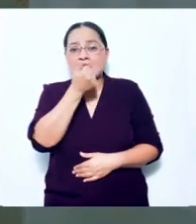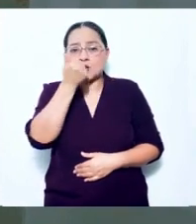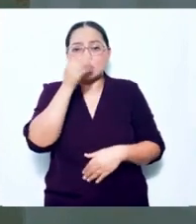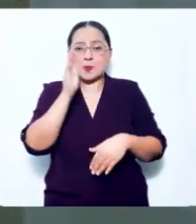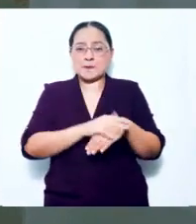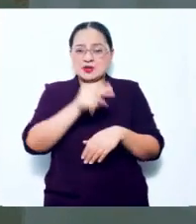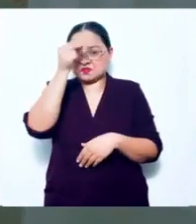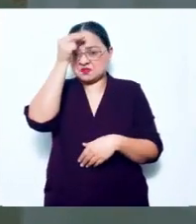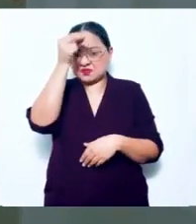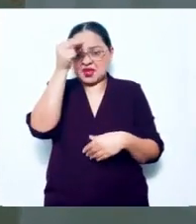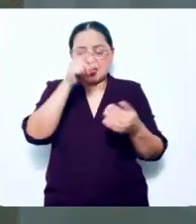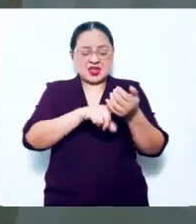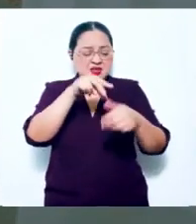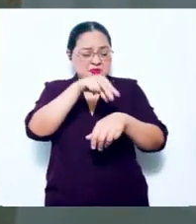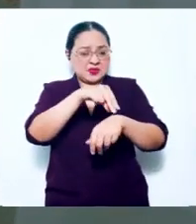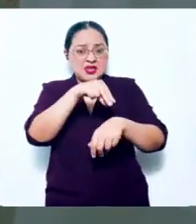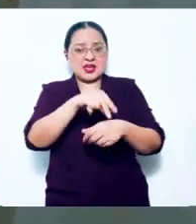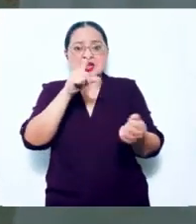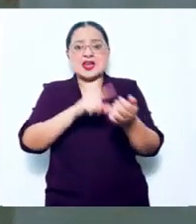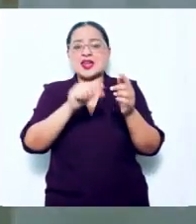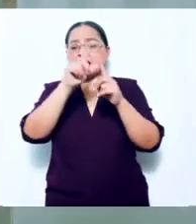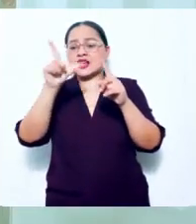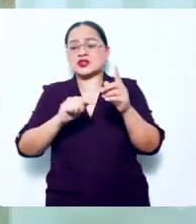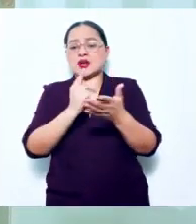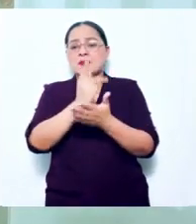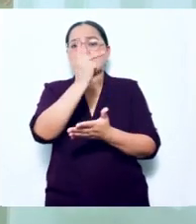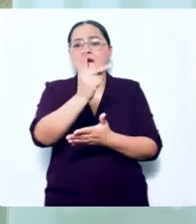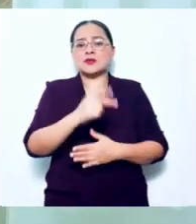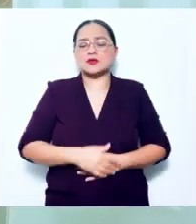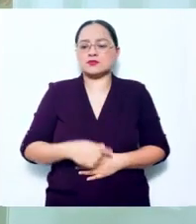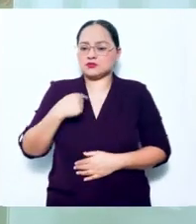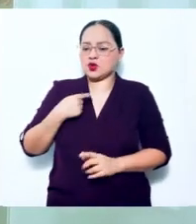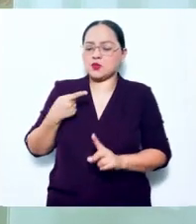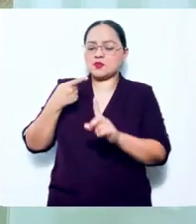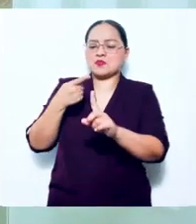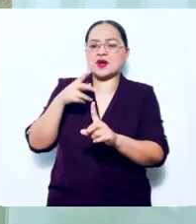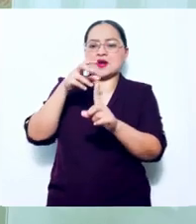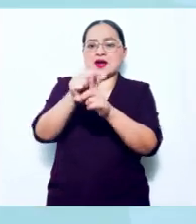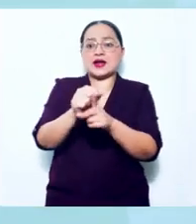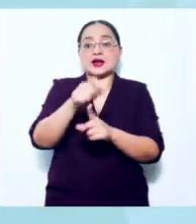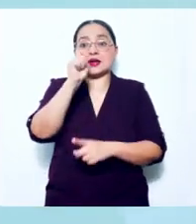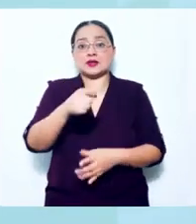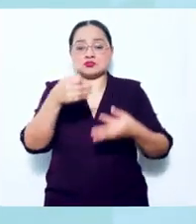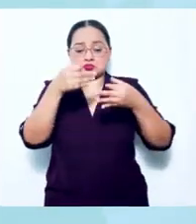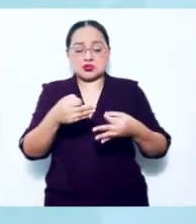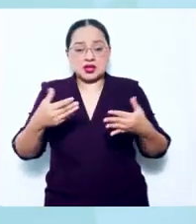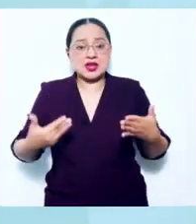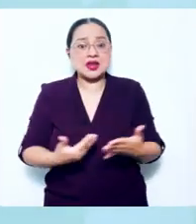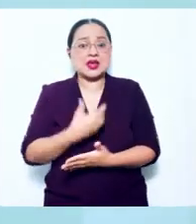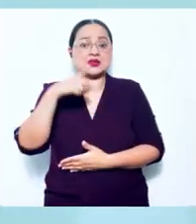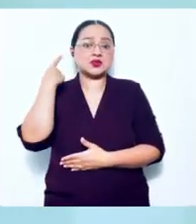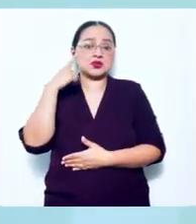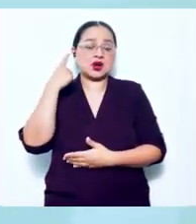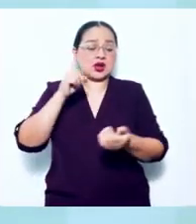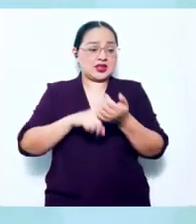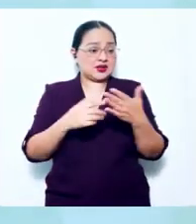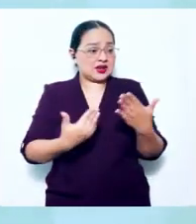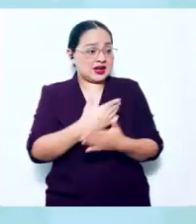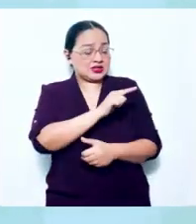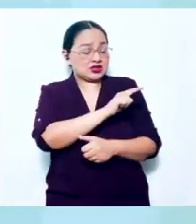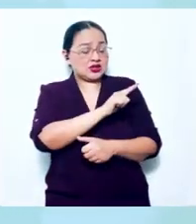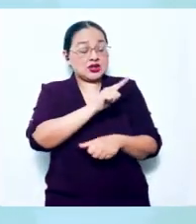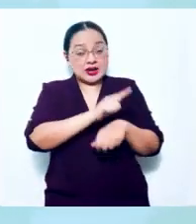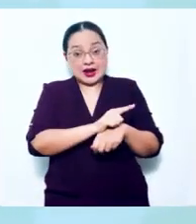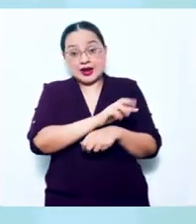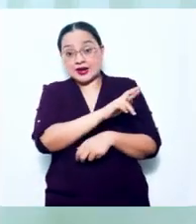como el estudiante más brillante de medicina a nivel nacional? Que había cumplido mi meta y, sobre todo, que ser duranguense y estar reconocido a